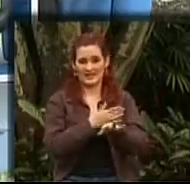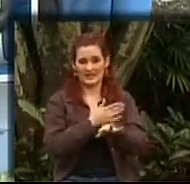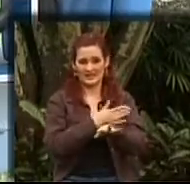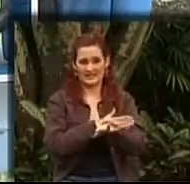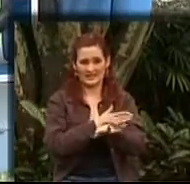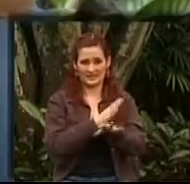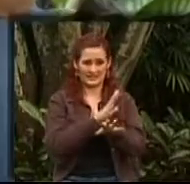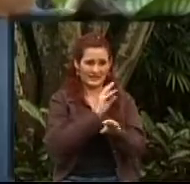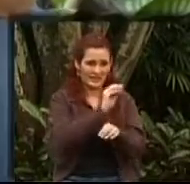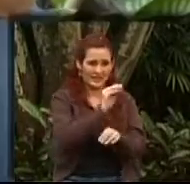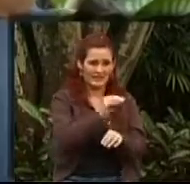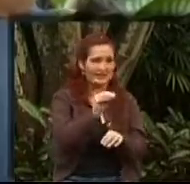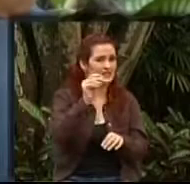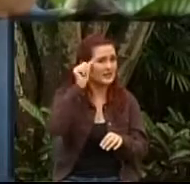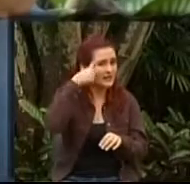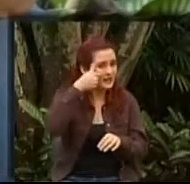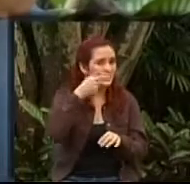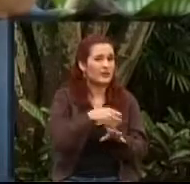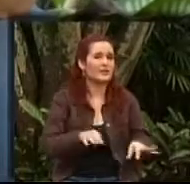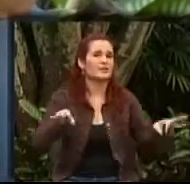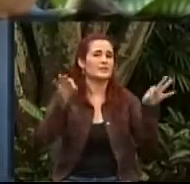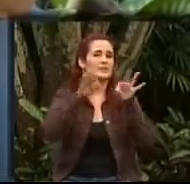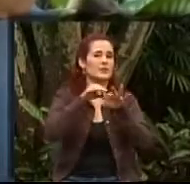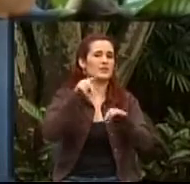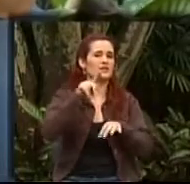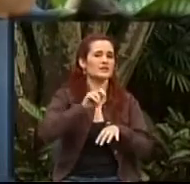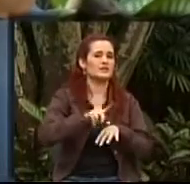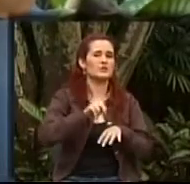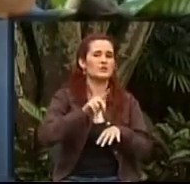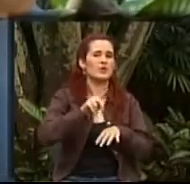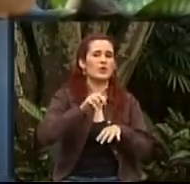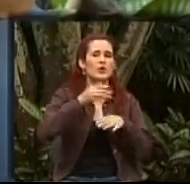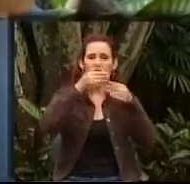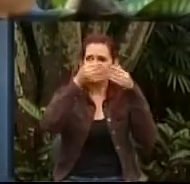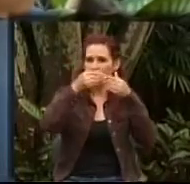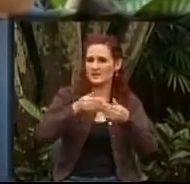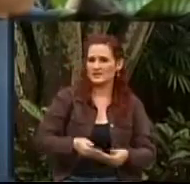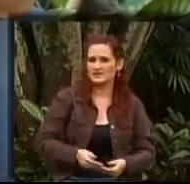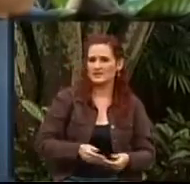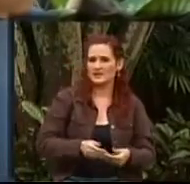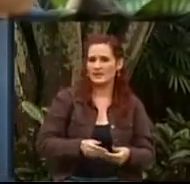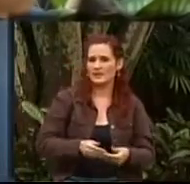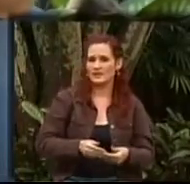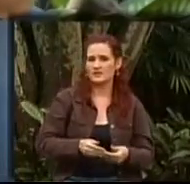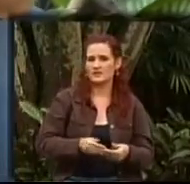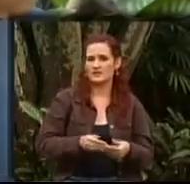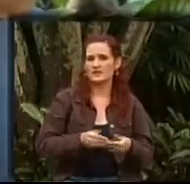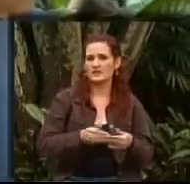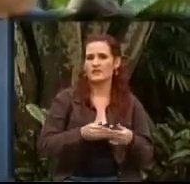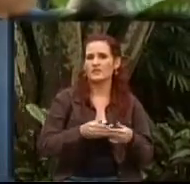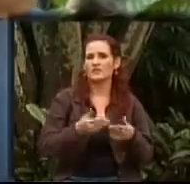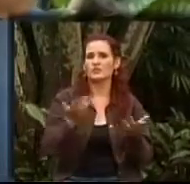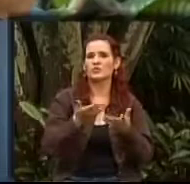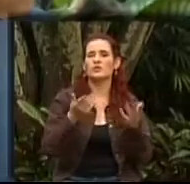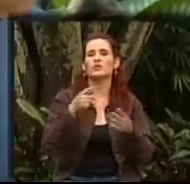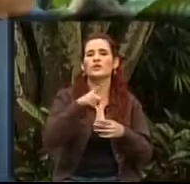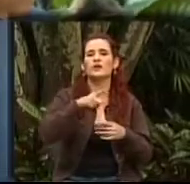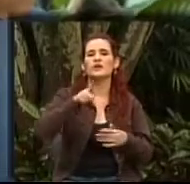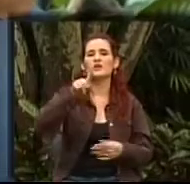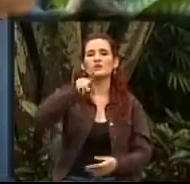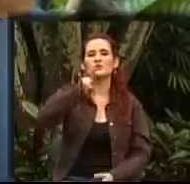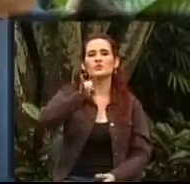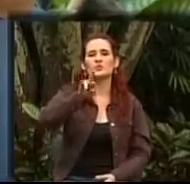decimoctava Bienal de Artes y Expresiones Visuales a Personas con Discapacidad. Va a ser en la Sala de Exposiciones